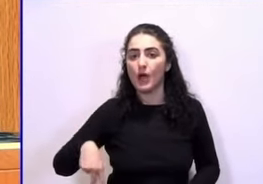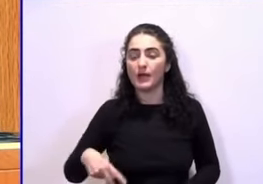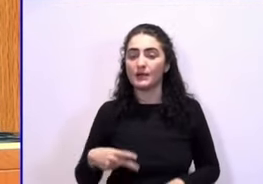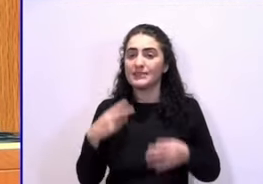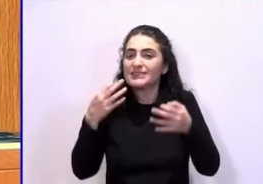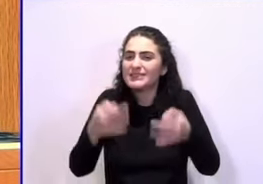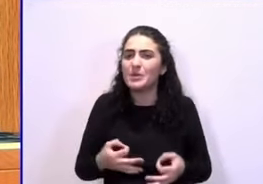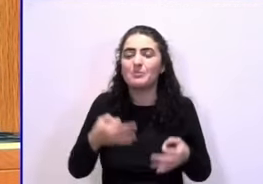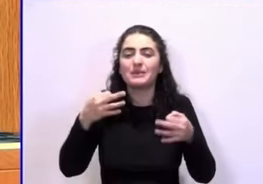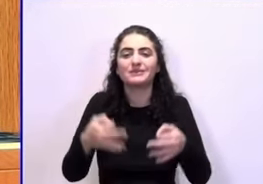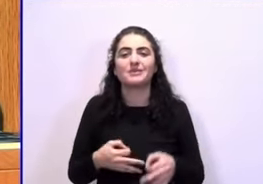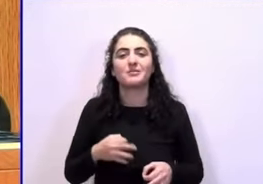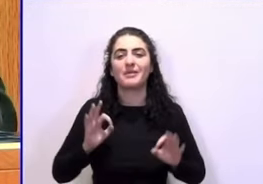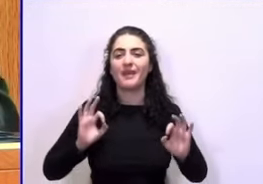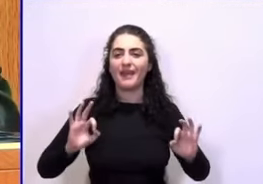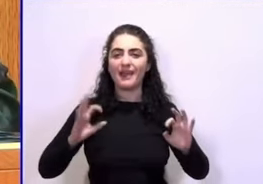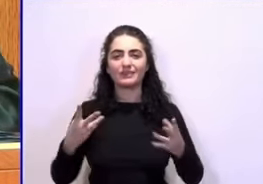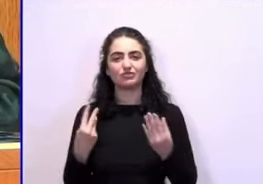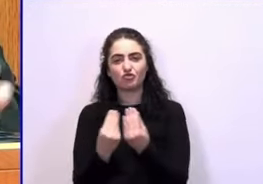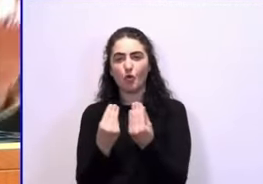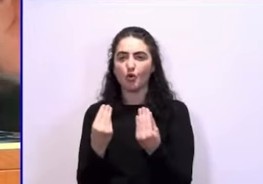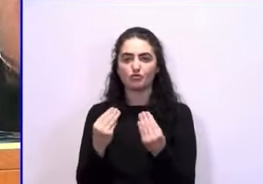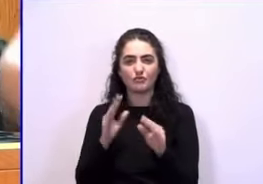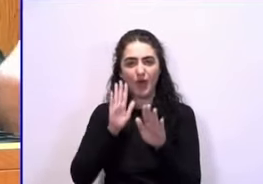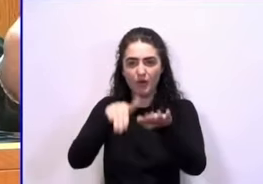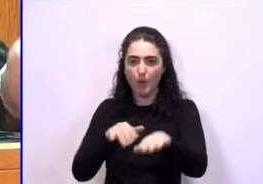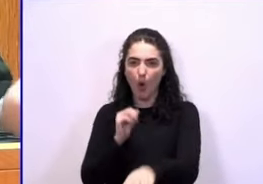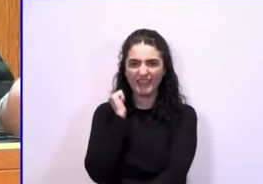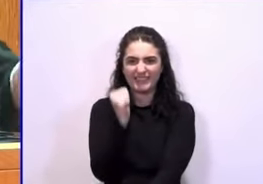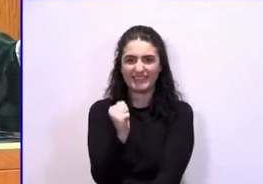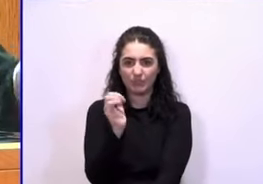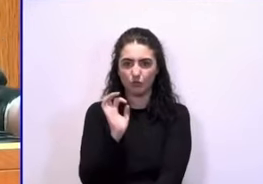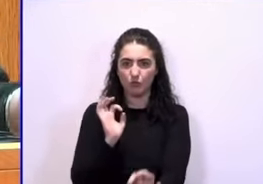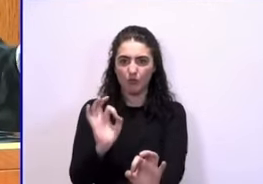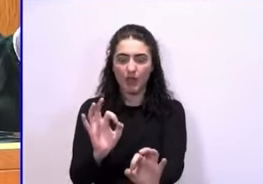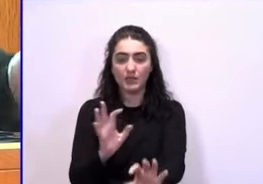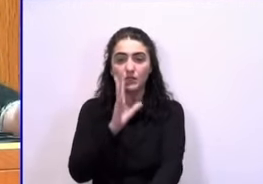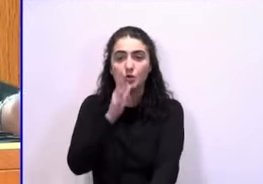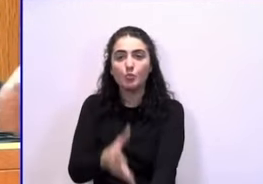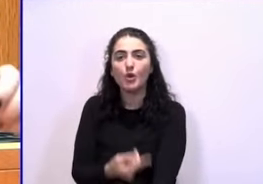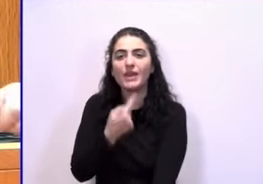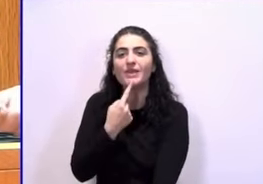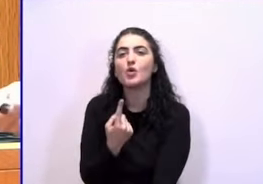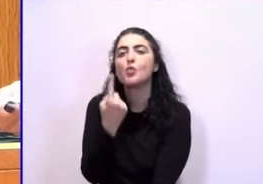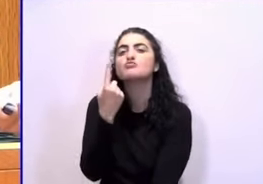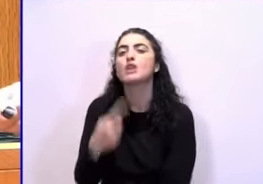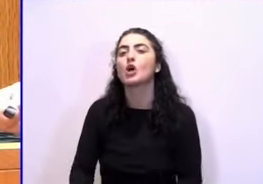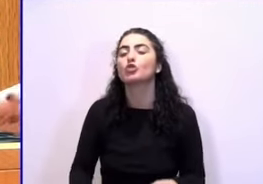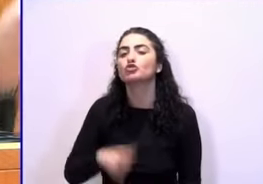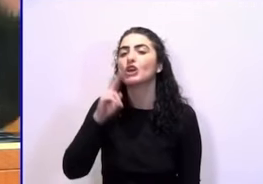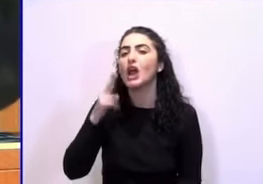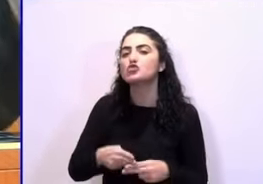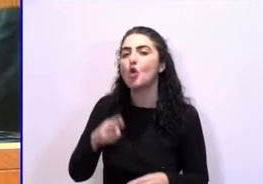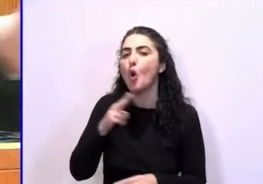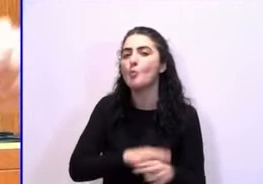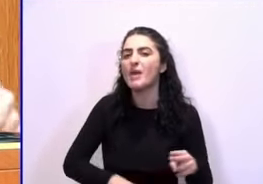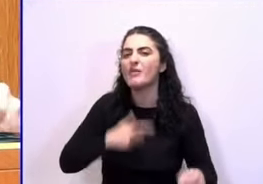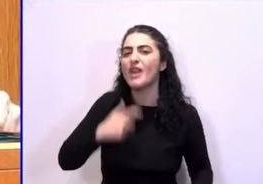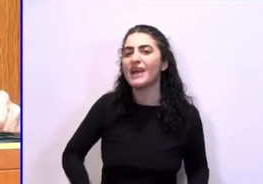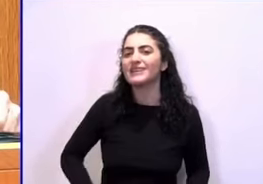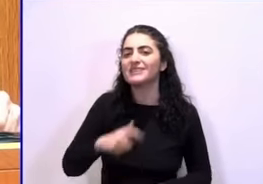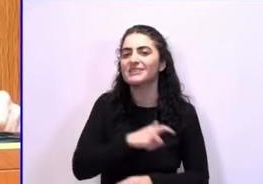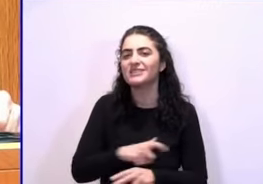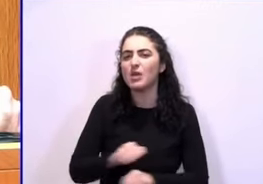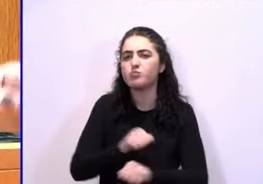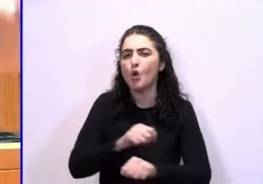están de parte y siempre están con los asesinos. Porque le digo una cosa, no tienen otro nombre los franquistas y los golpistas de